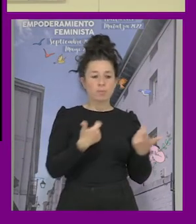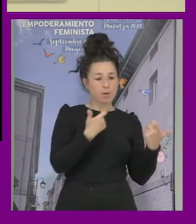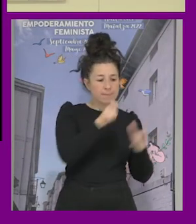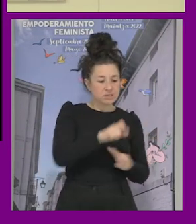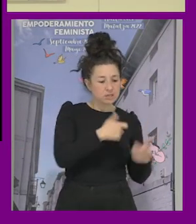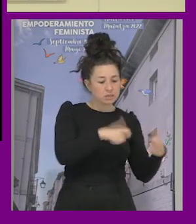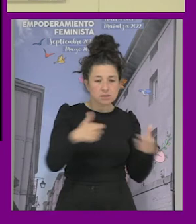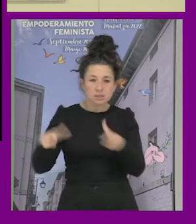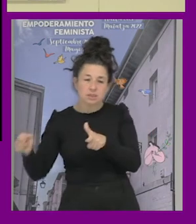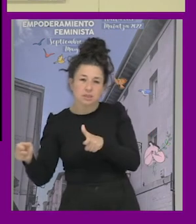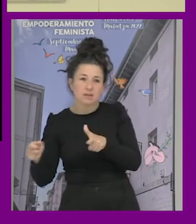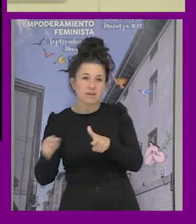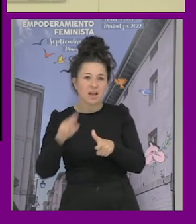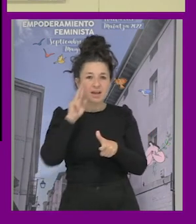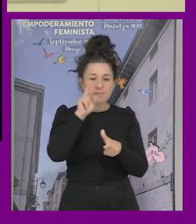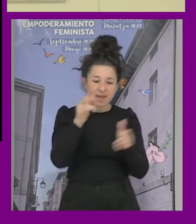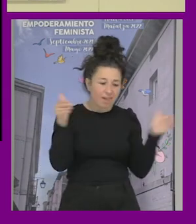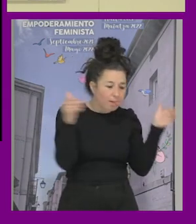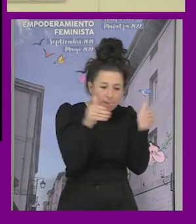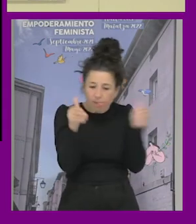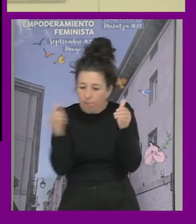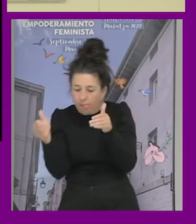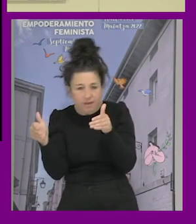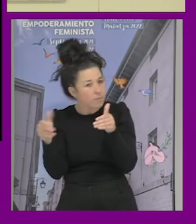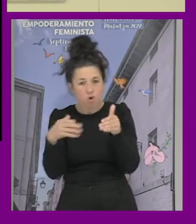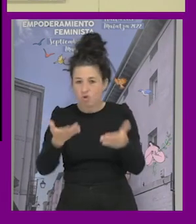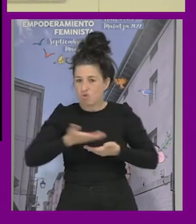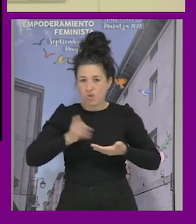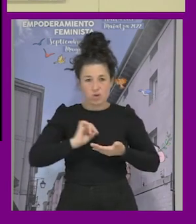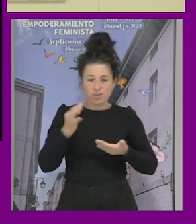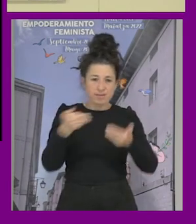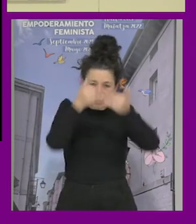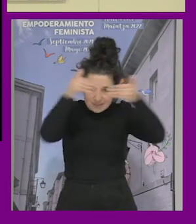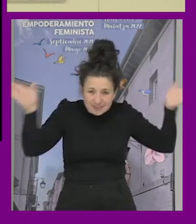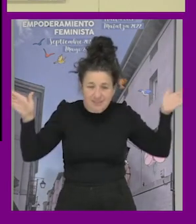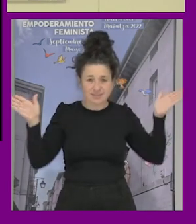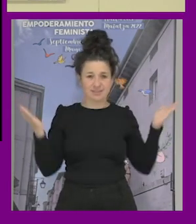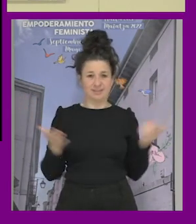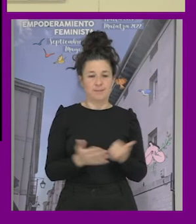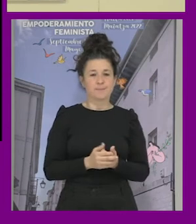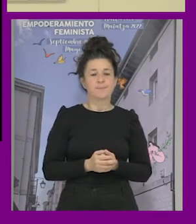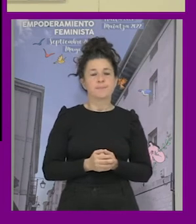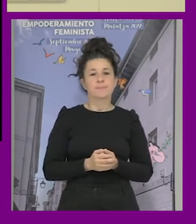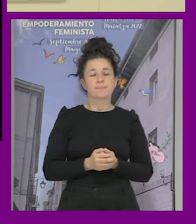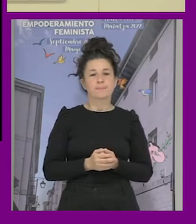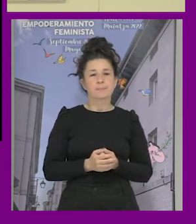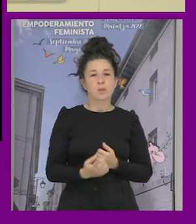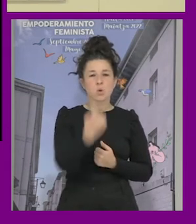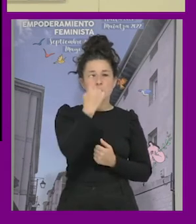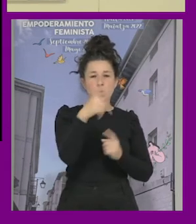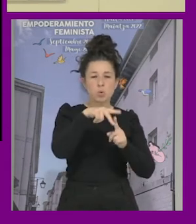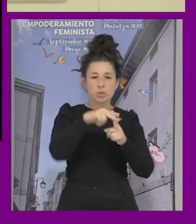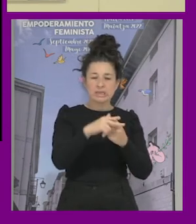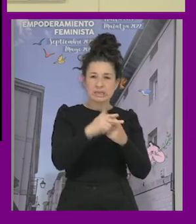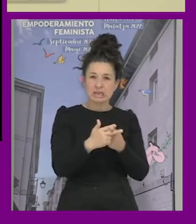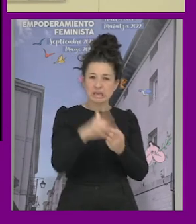y haciendo miradas sesgadas que no ayudan en uno de los de los talleres que hicimos